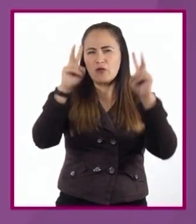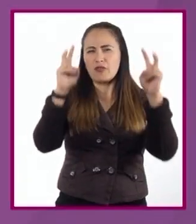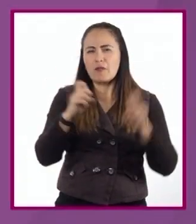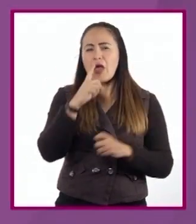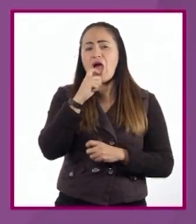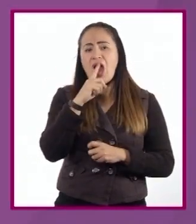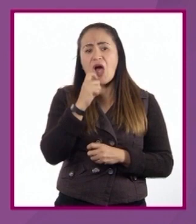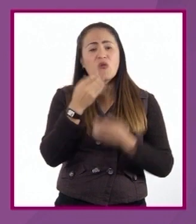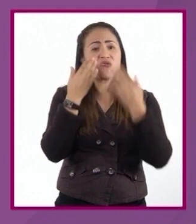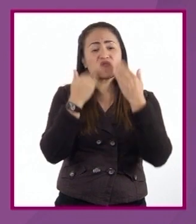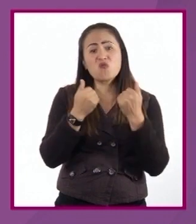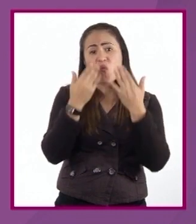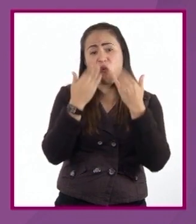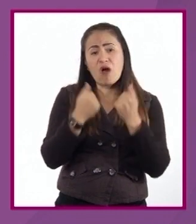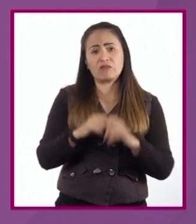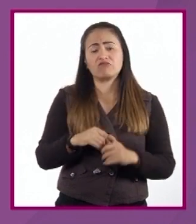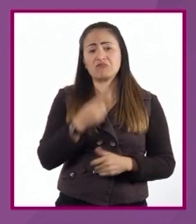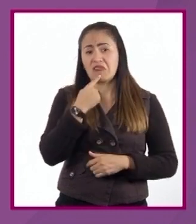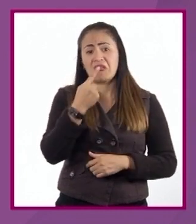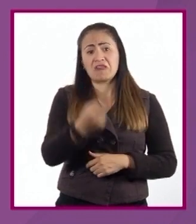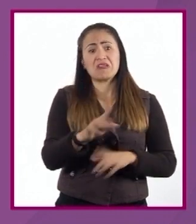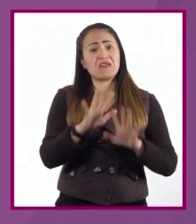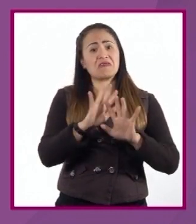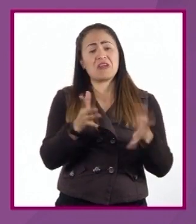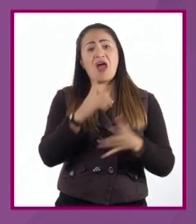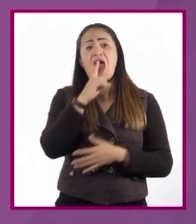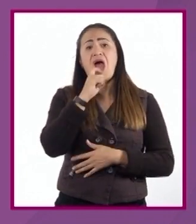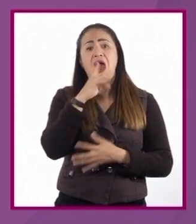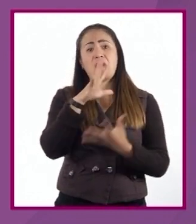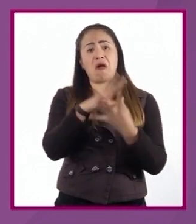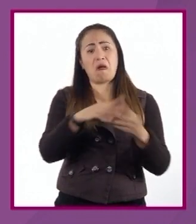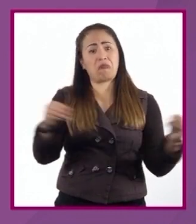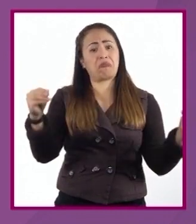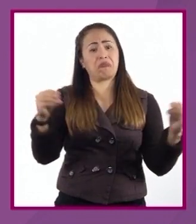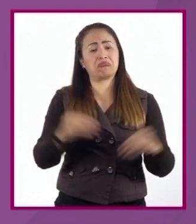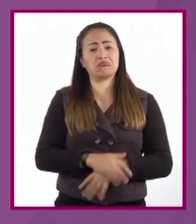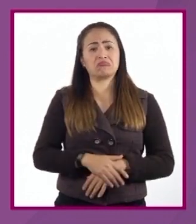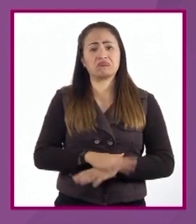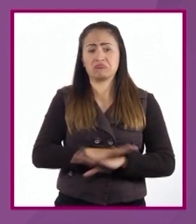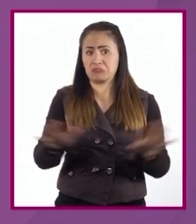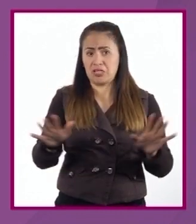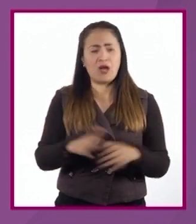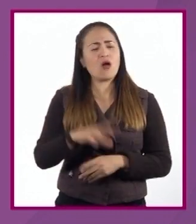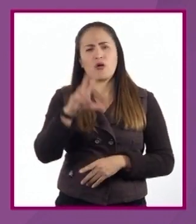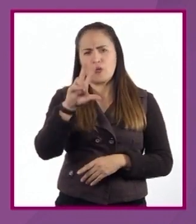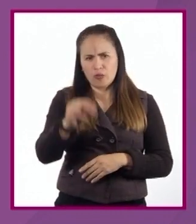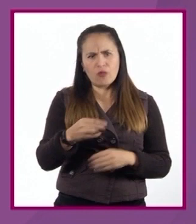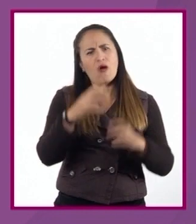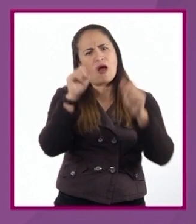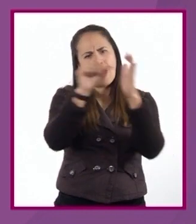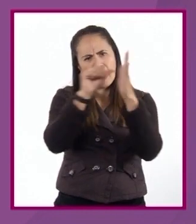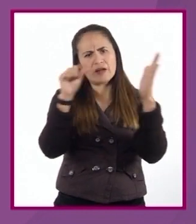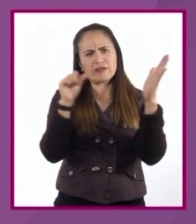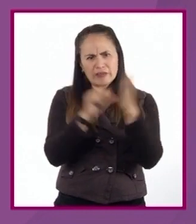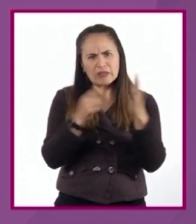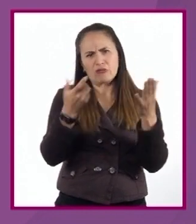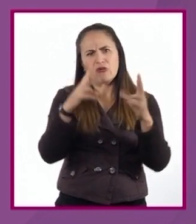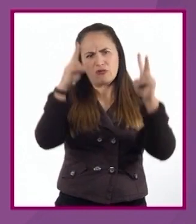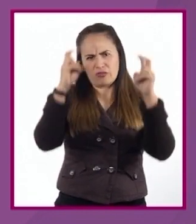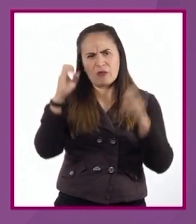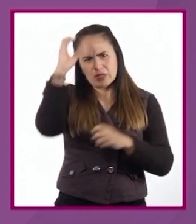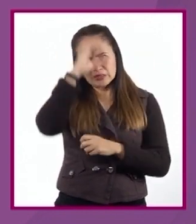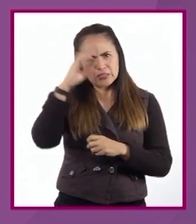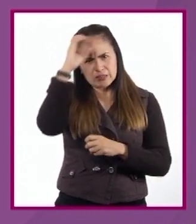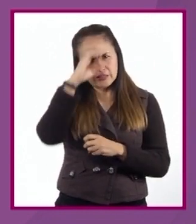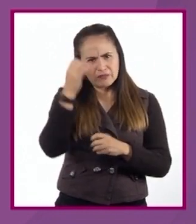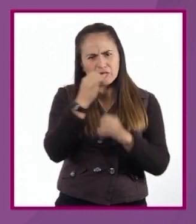no basta con decir que el agua se está acabando, sino que es necesario conocer estudios o artículos de divulgación científica